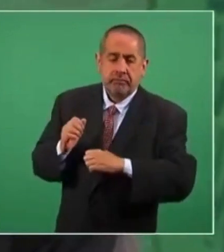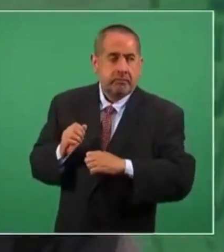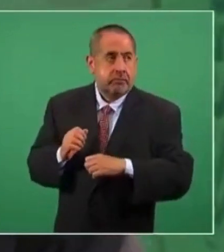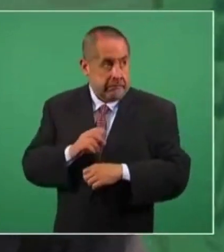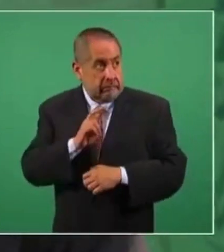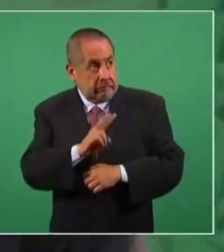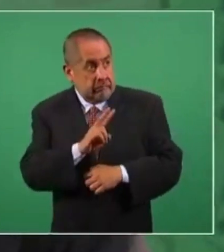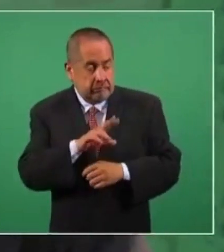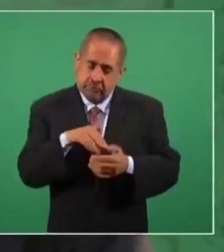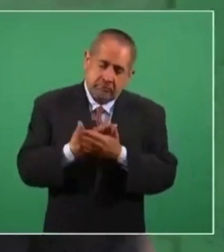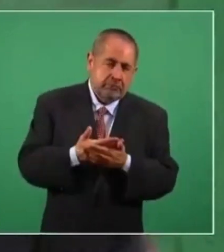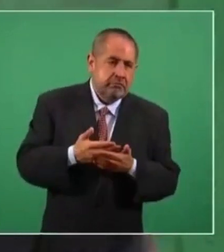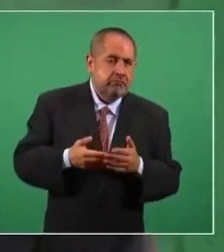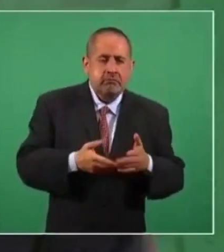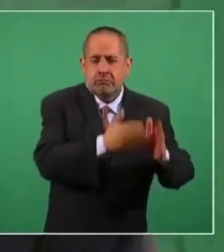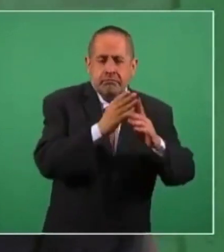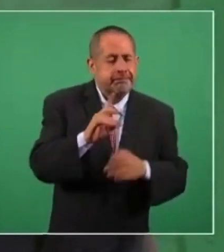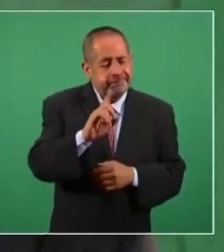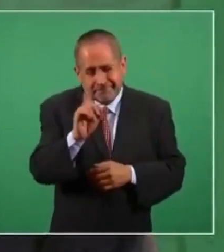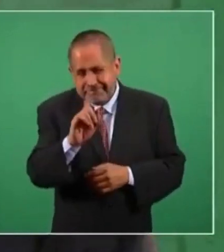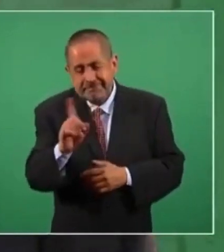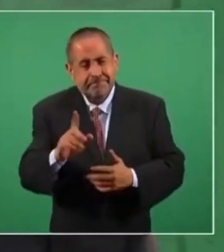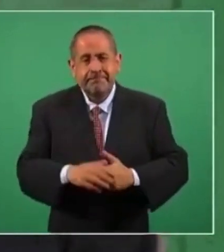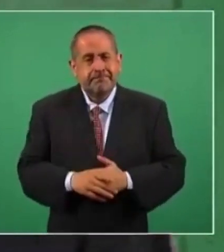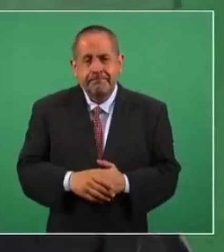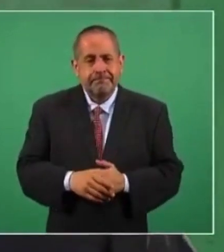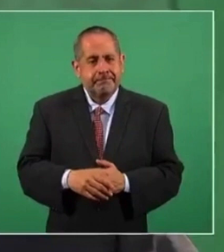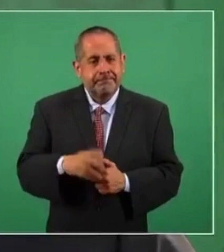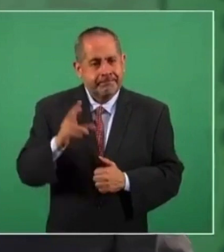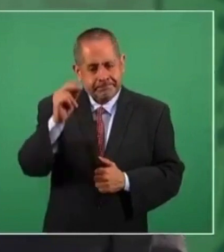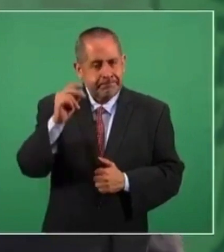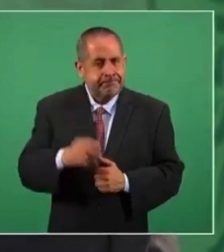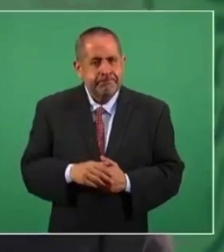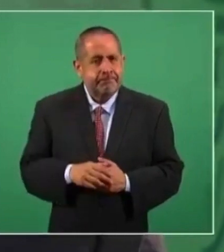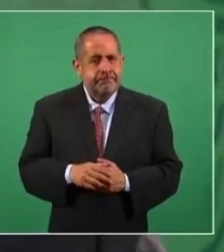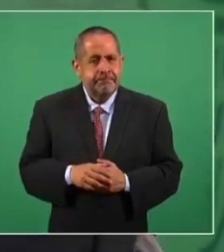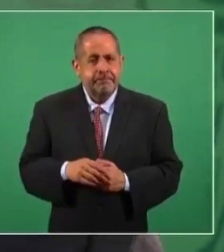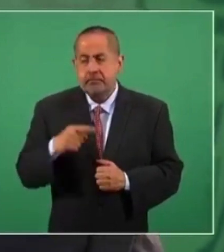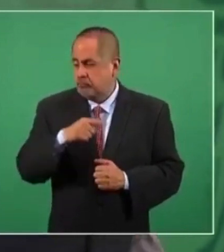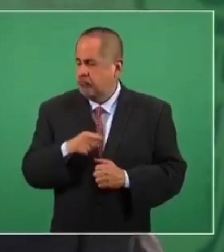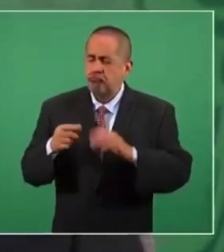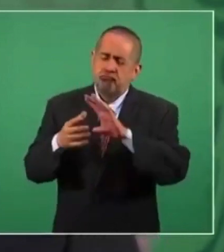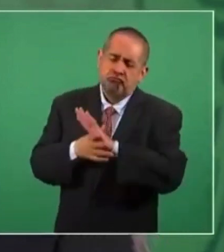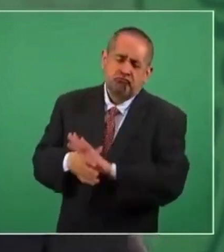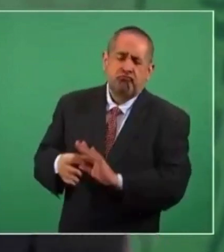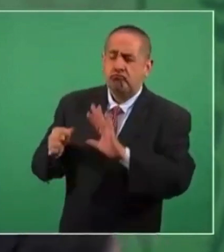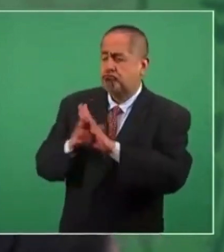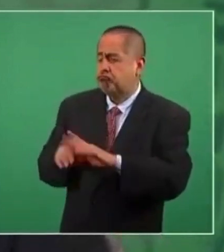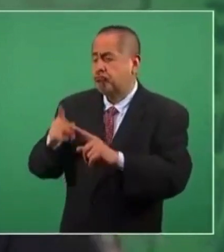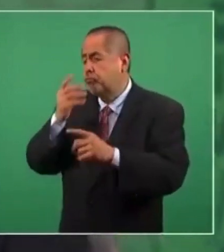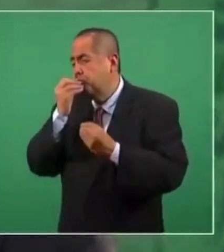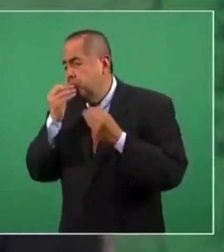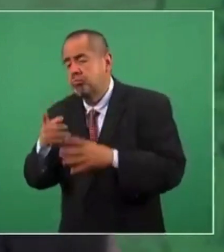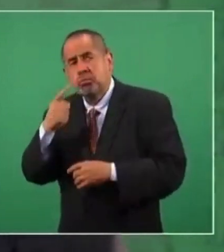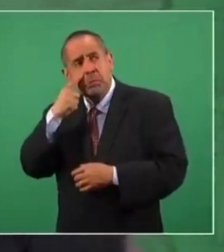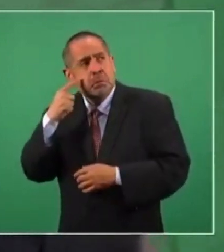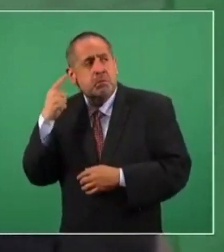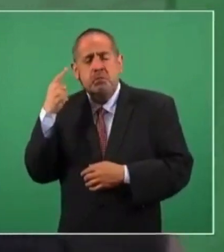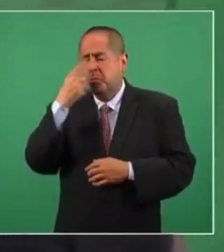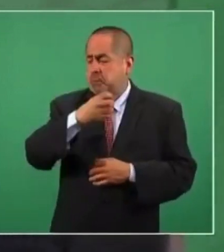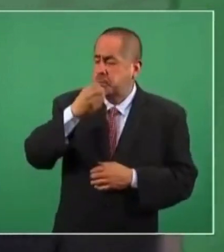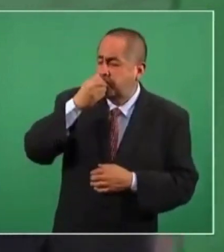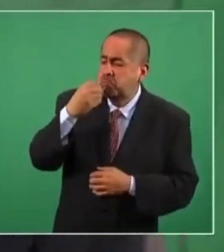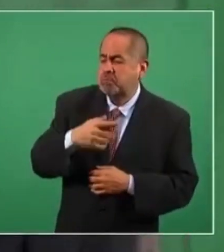traficantes de personas, que les pintan un mundo